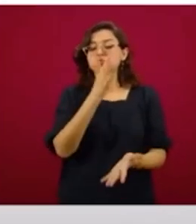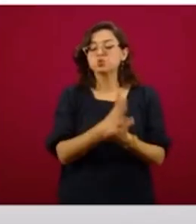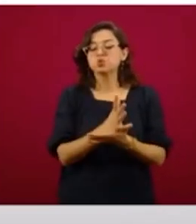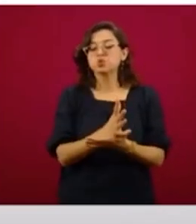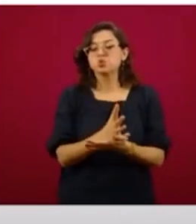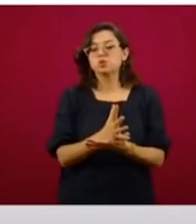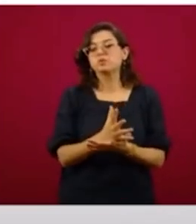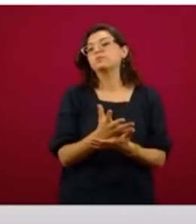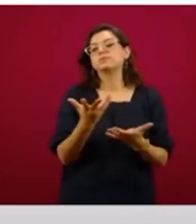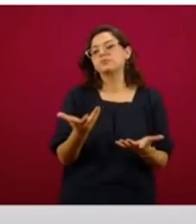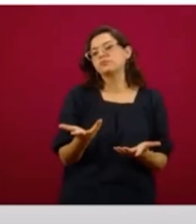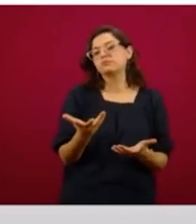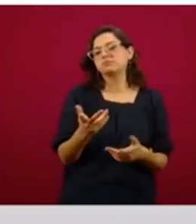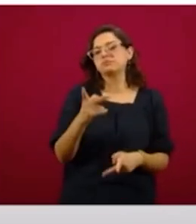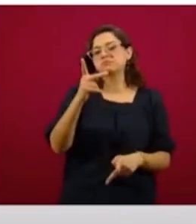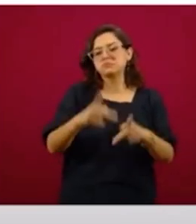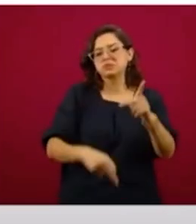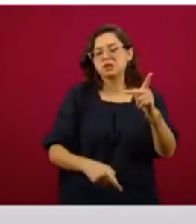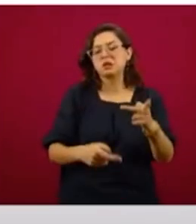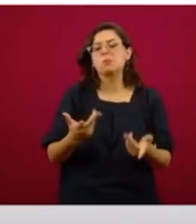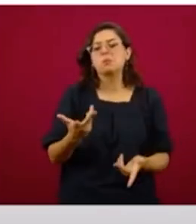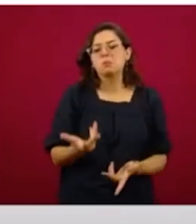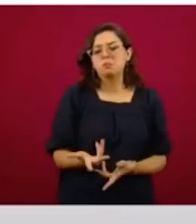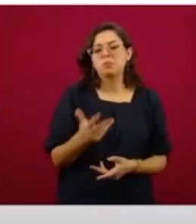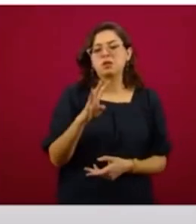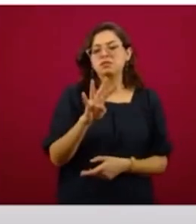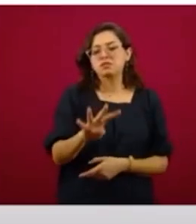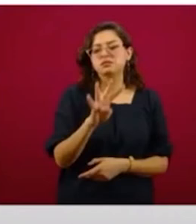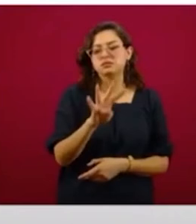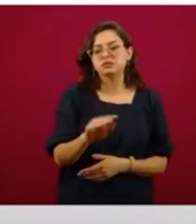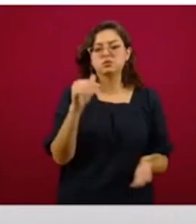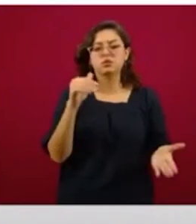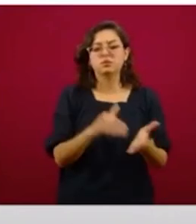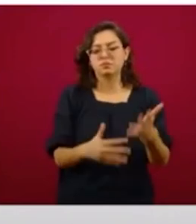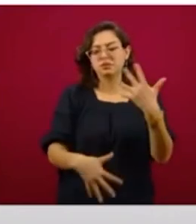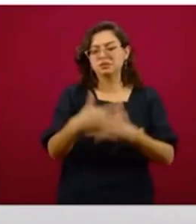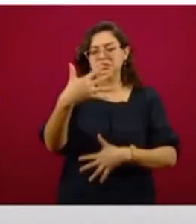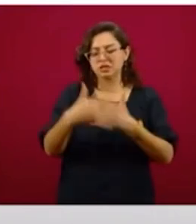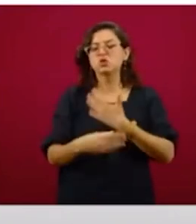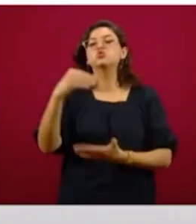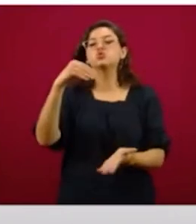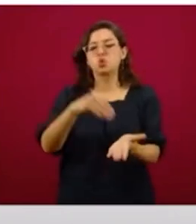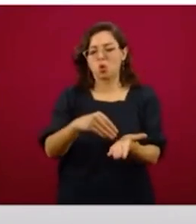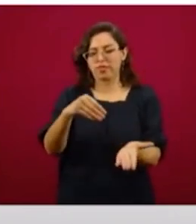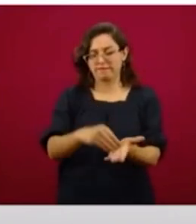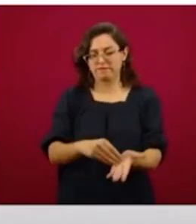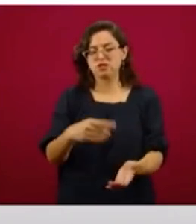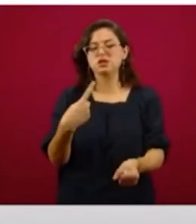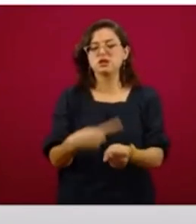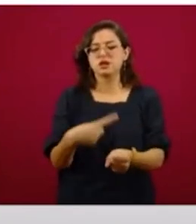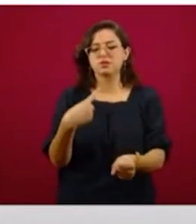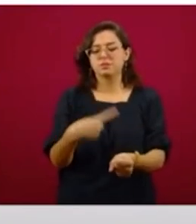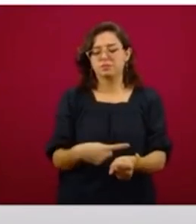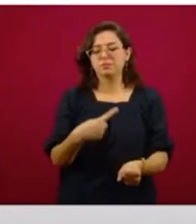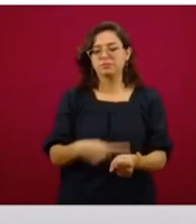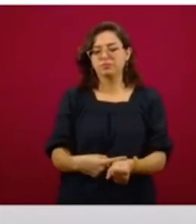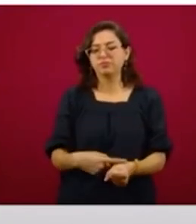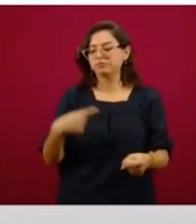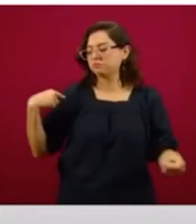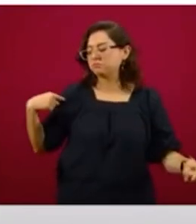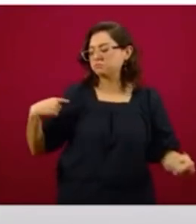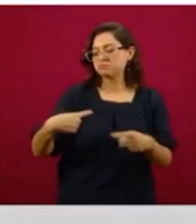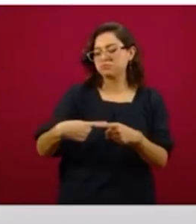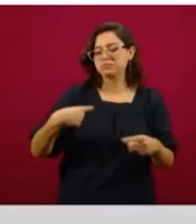los casos que conforman la epidemia activa en México, 19 mil 15 son las personas que iniciaron con signos y síntomas